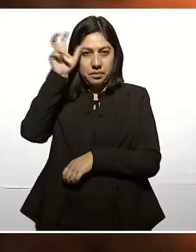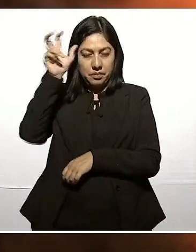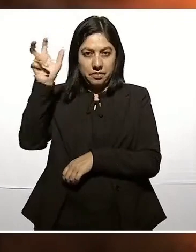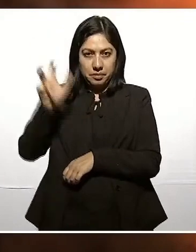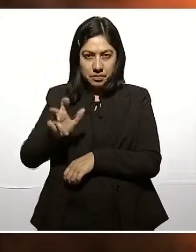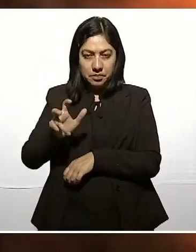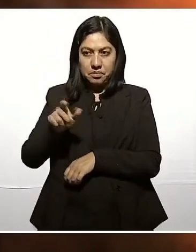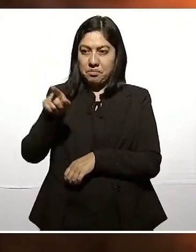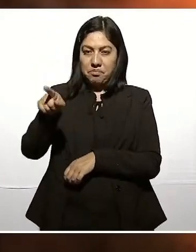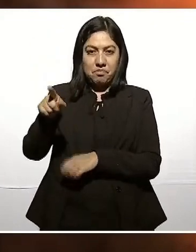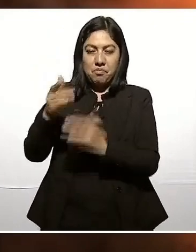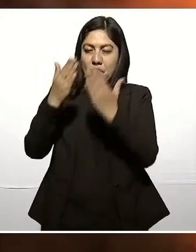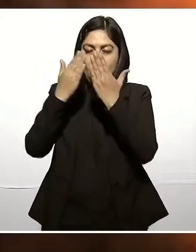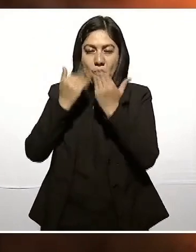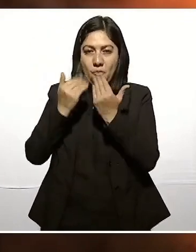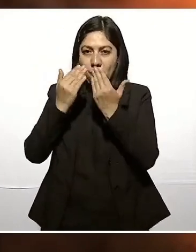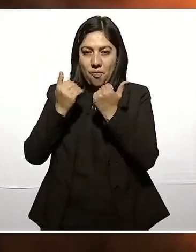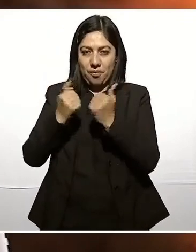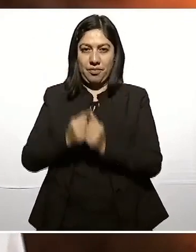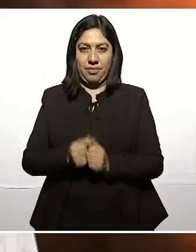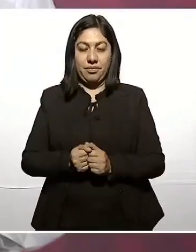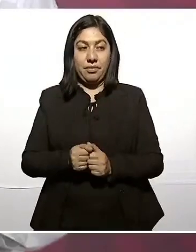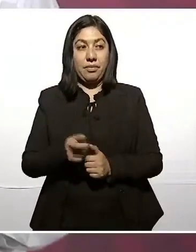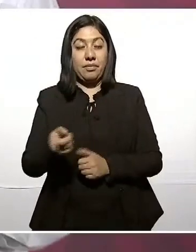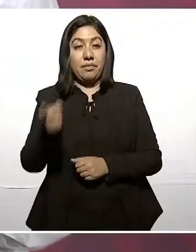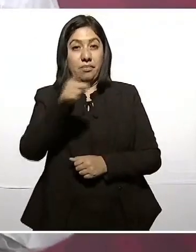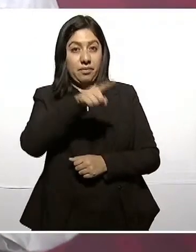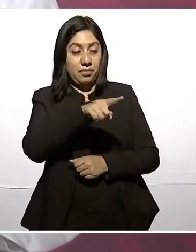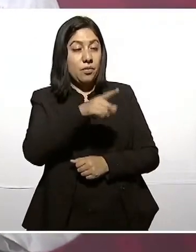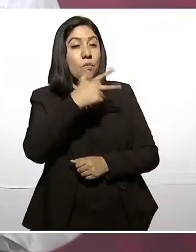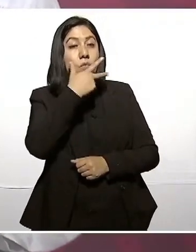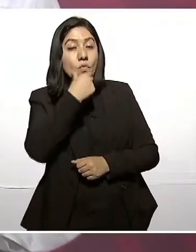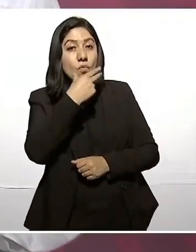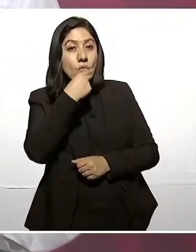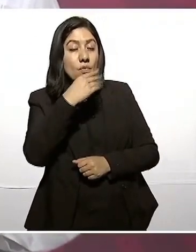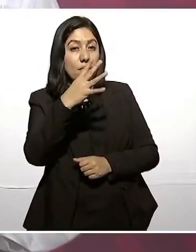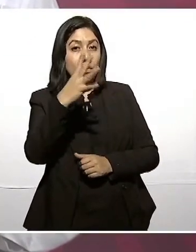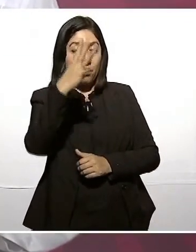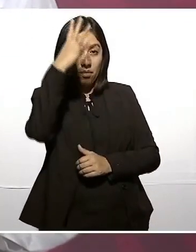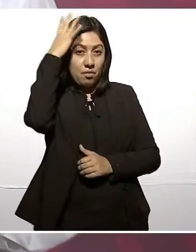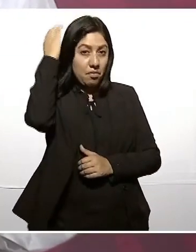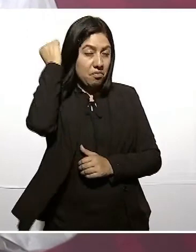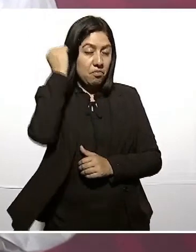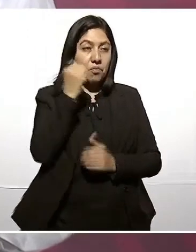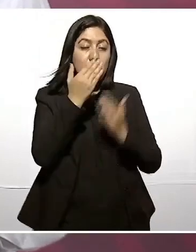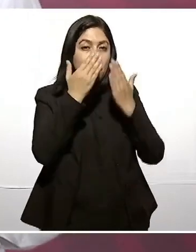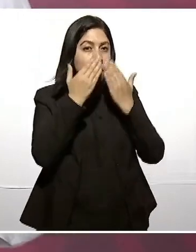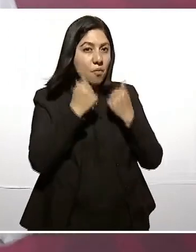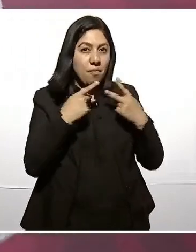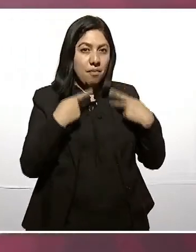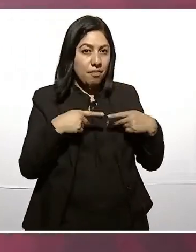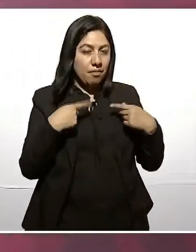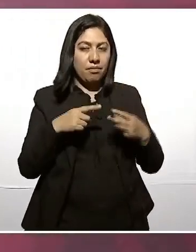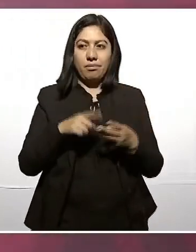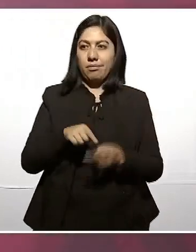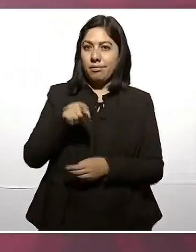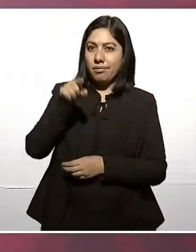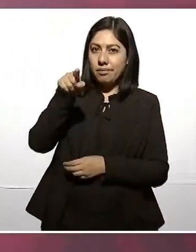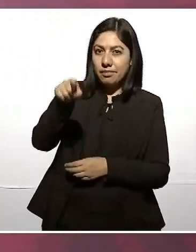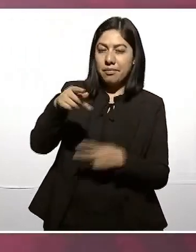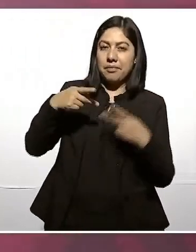No los hay, ni como José María Morelos, ni como Benito Juárez,